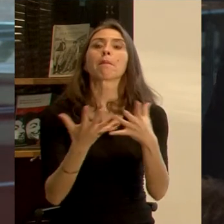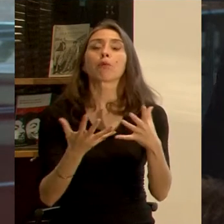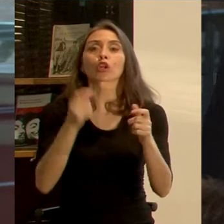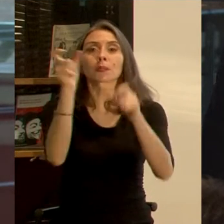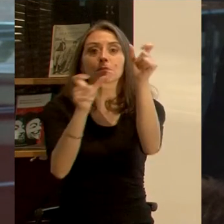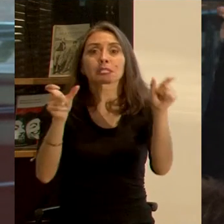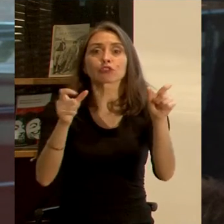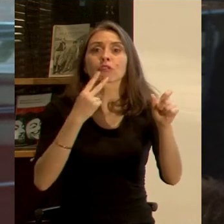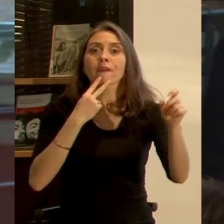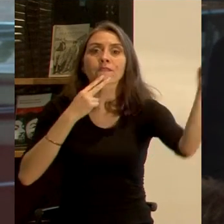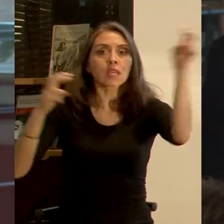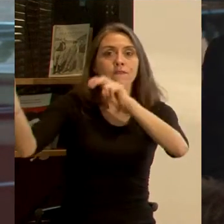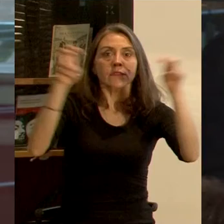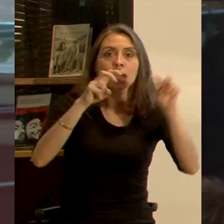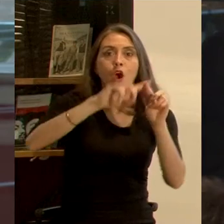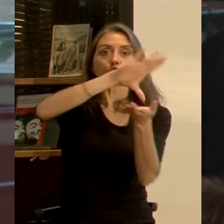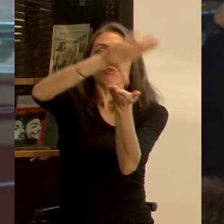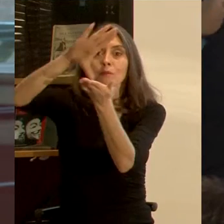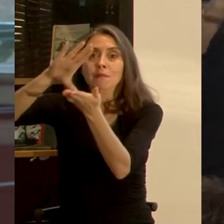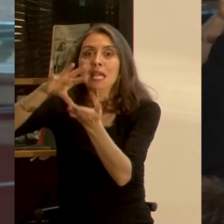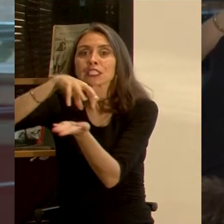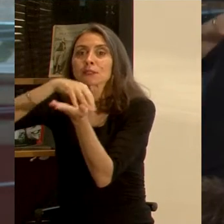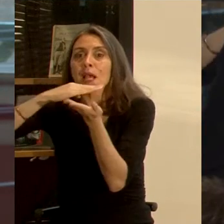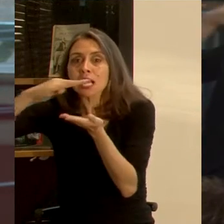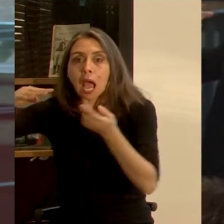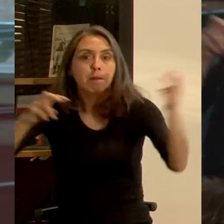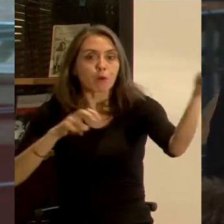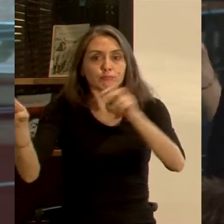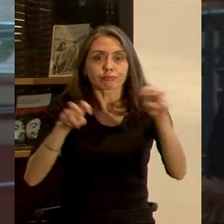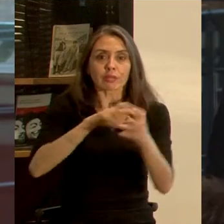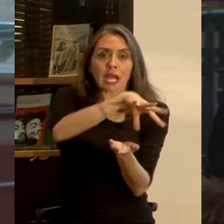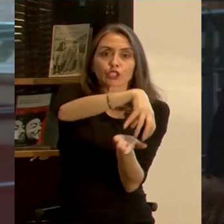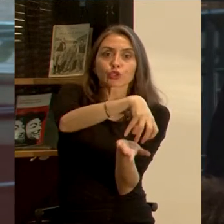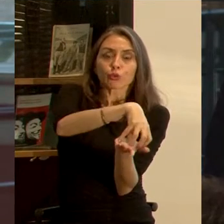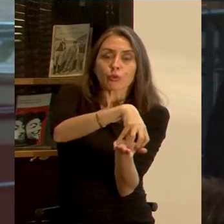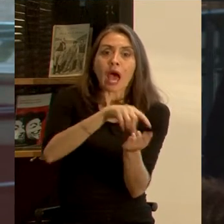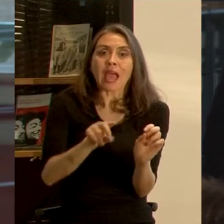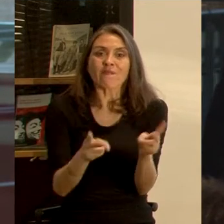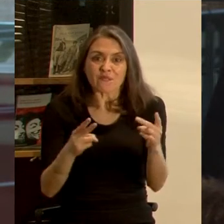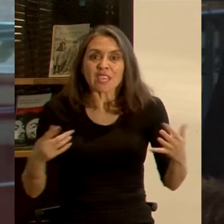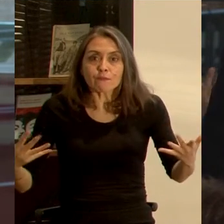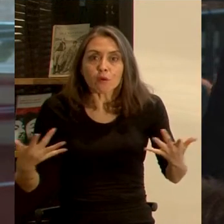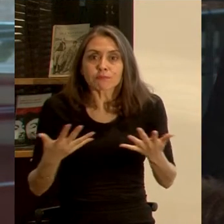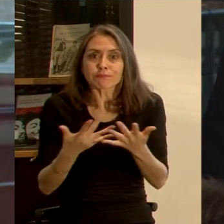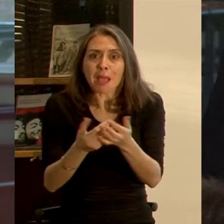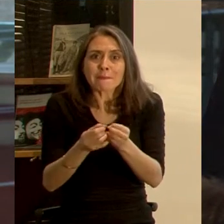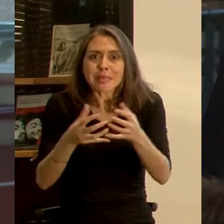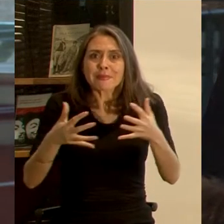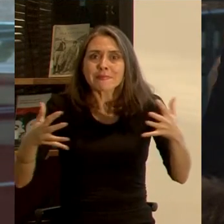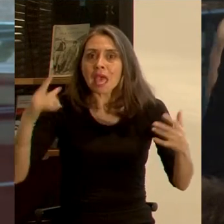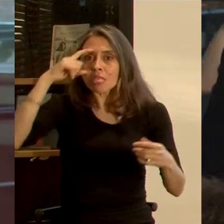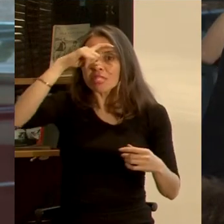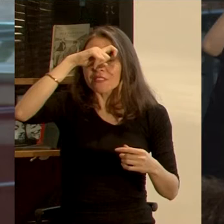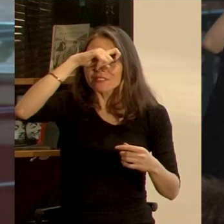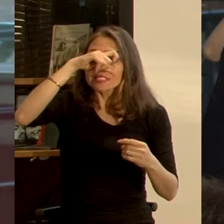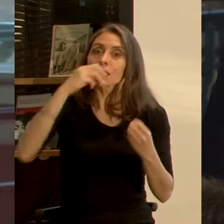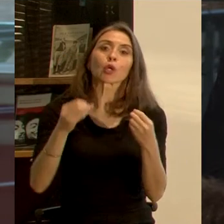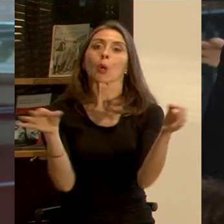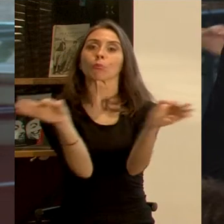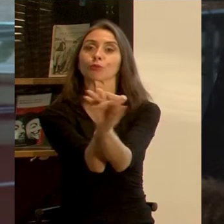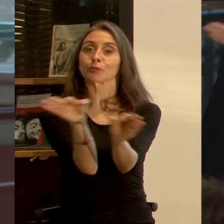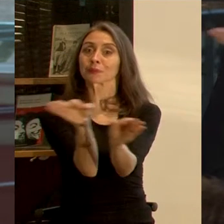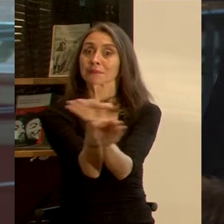de la migración como un organismo vivo, cuyo tejido soporta redes cada vez más complejas a retratar.